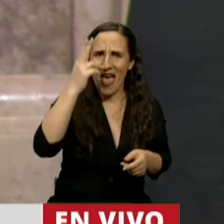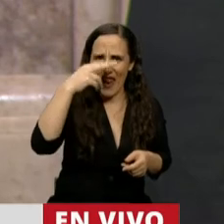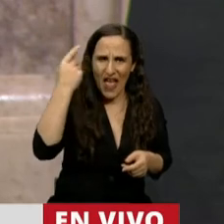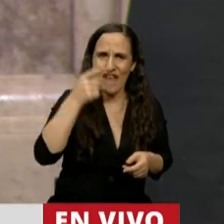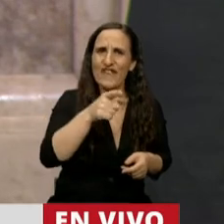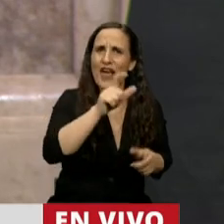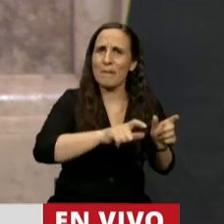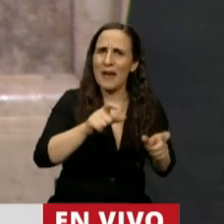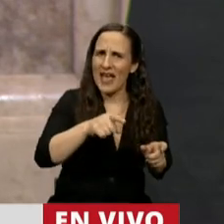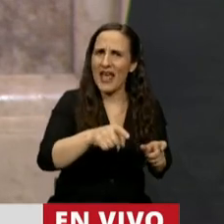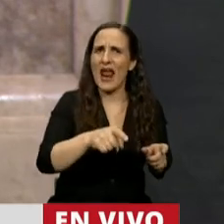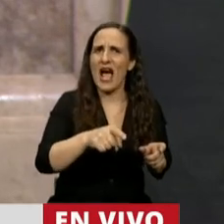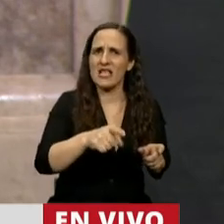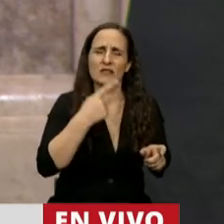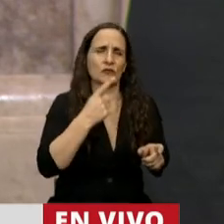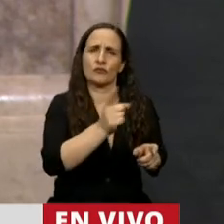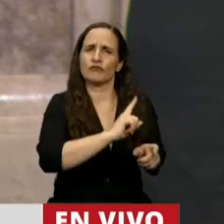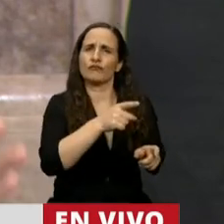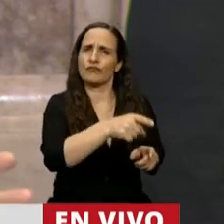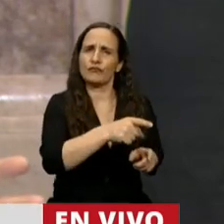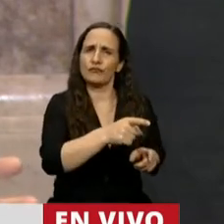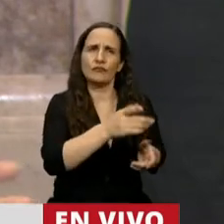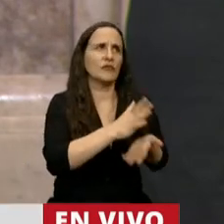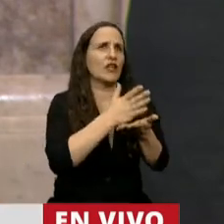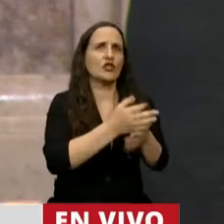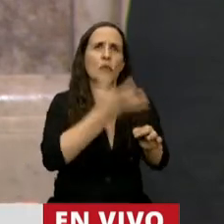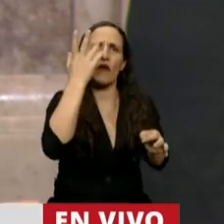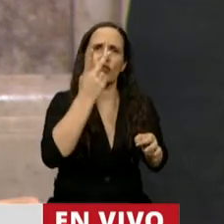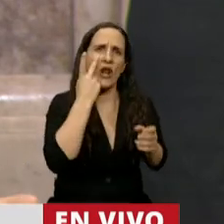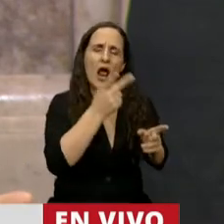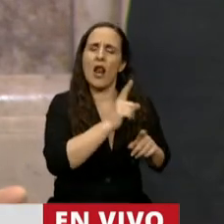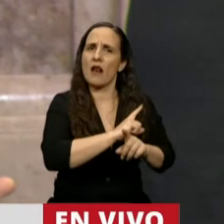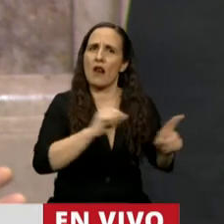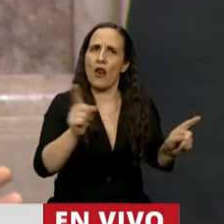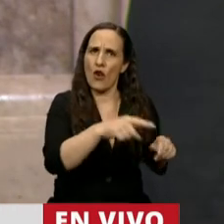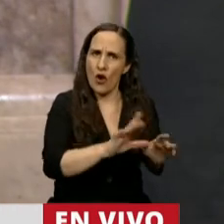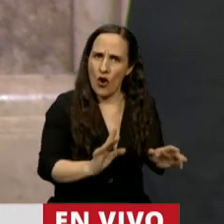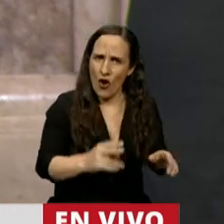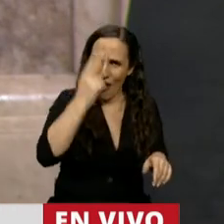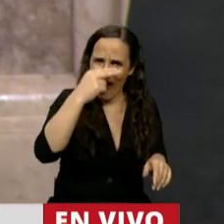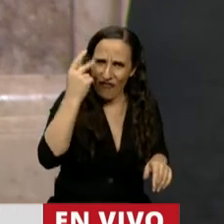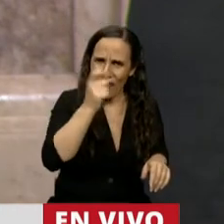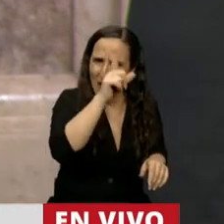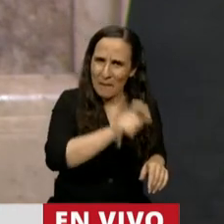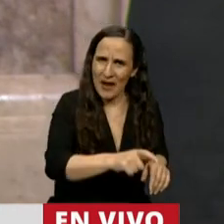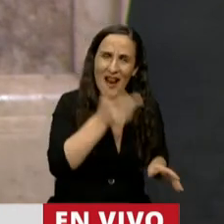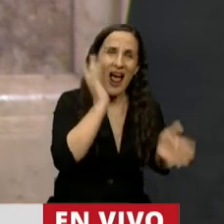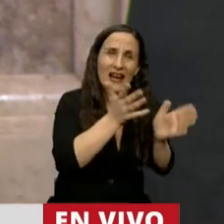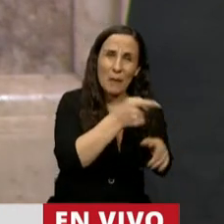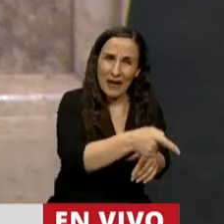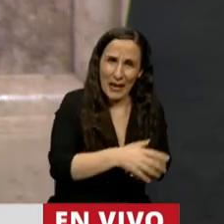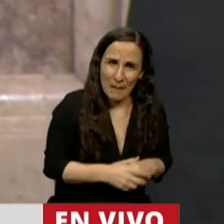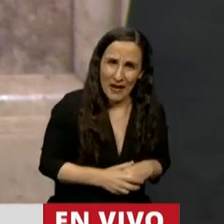las que le niegan el derecho profesional, el reconocimiento profesional a las enfermeras y las reprime.